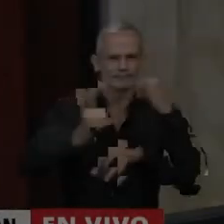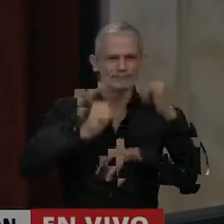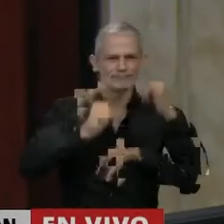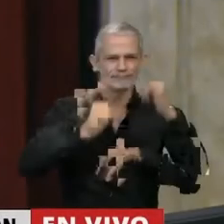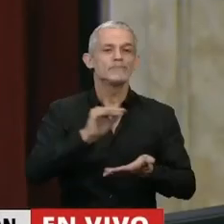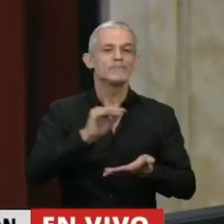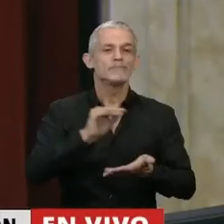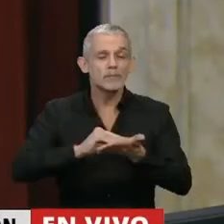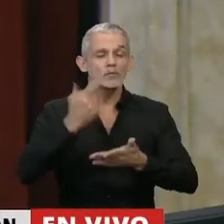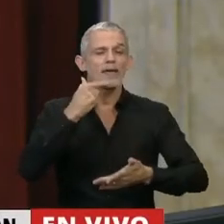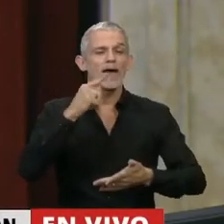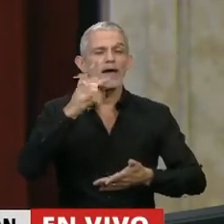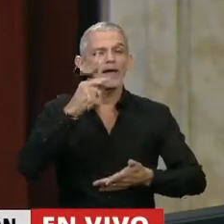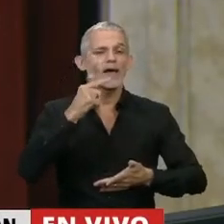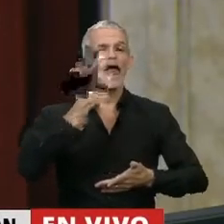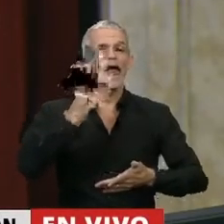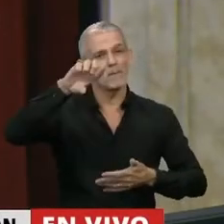Tiene la palabra la diputada del PLA.